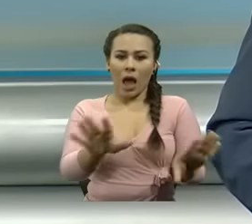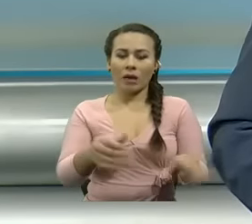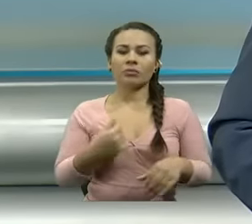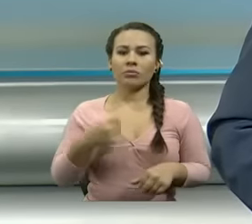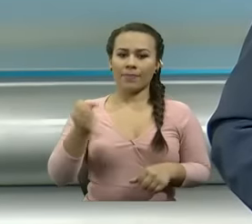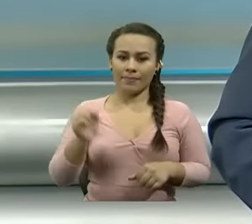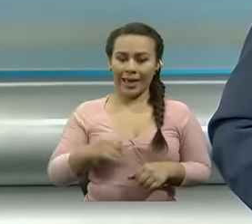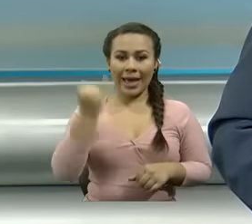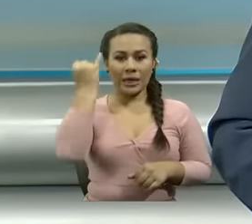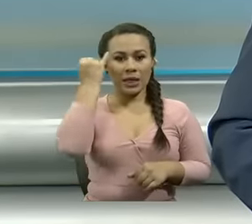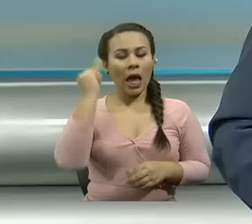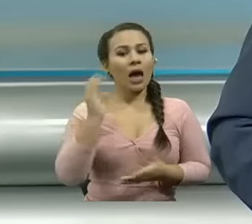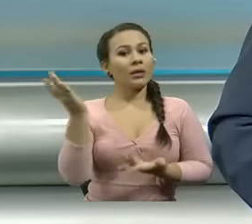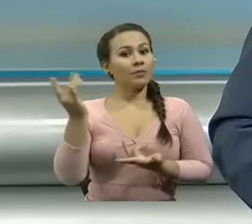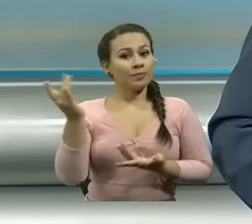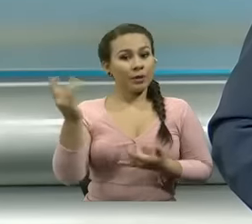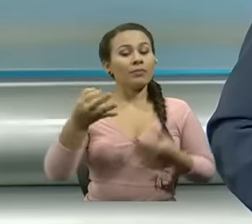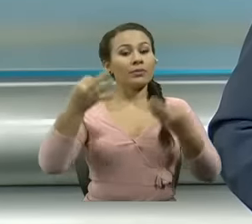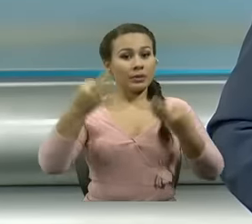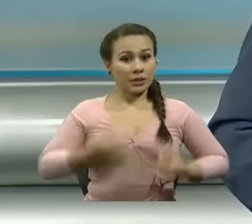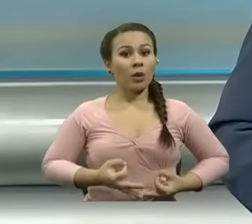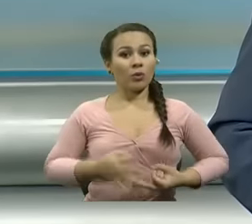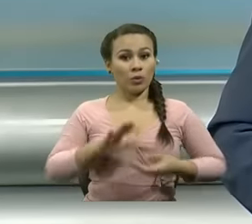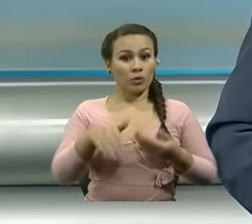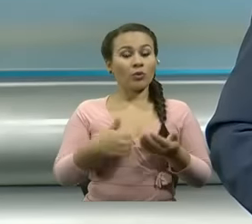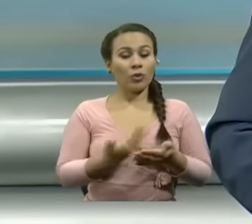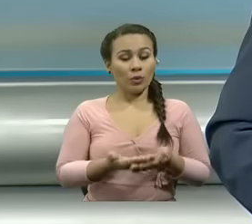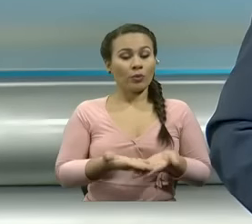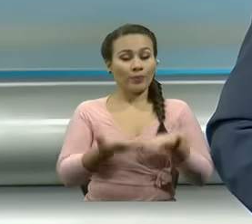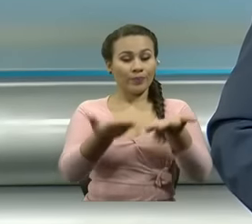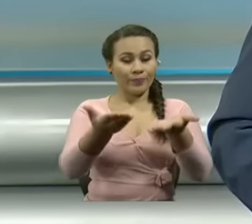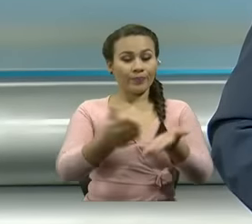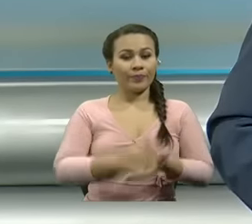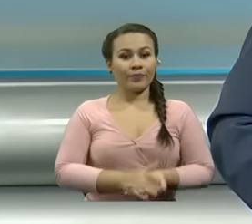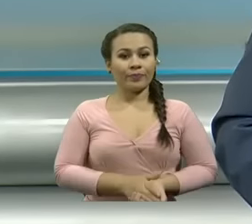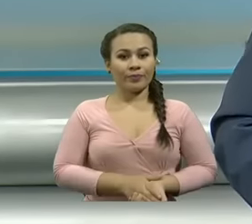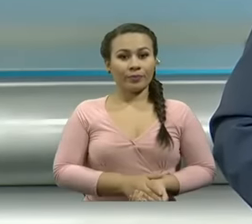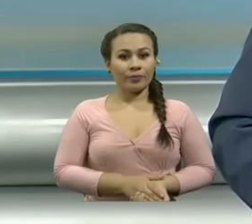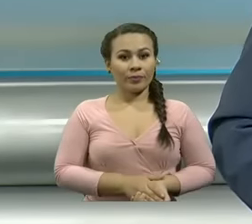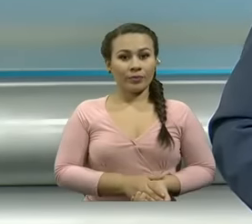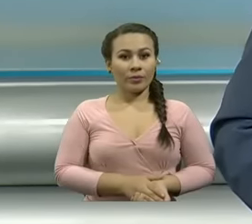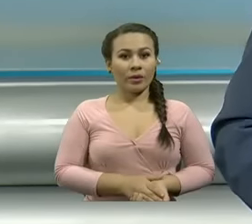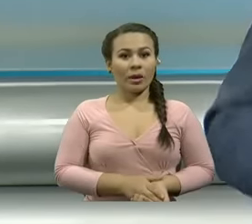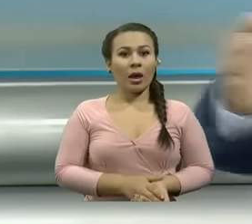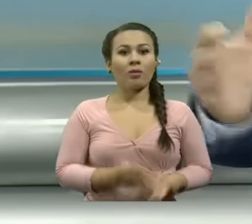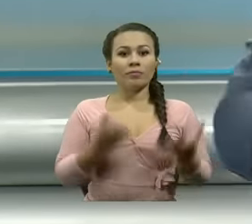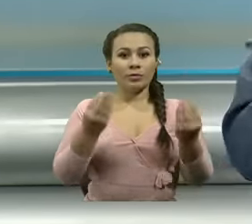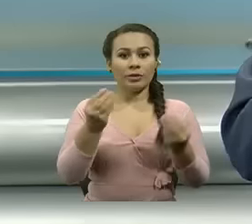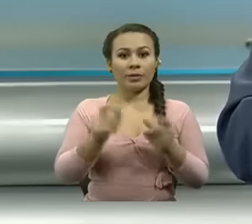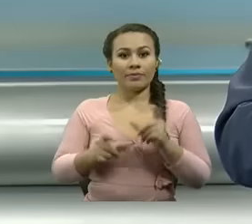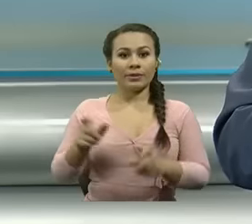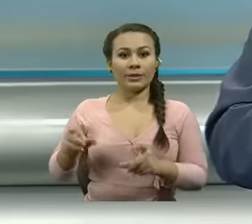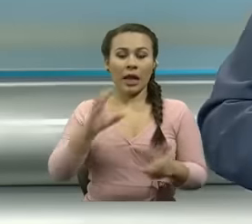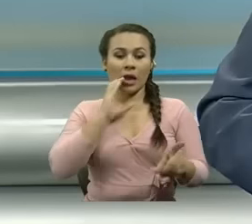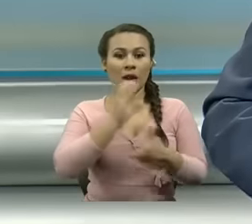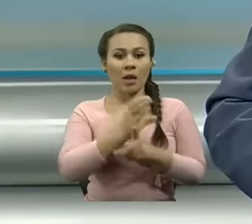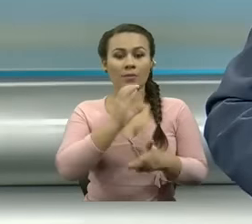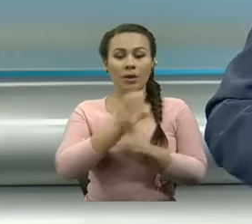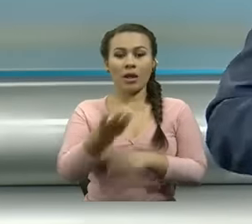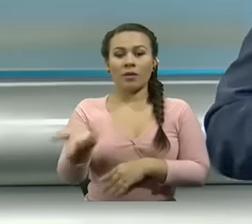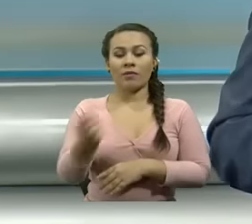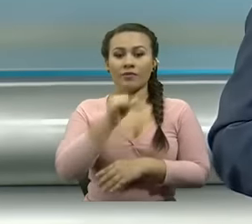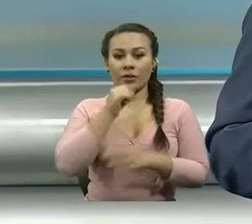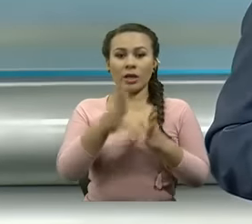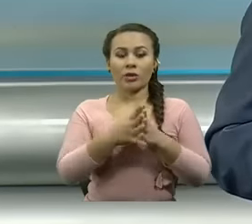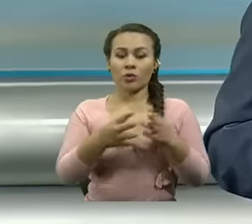y así lo esperamos y seguro estamos que será de esa manera que llegan las quejas analizan el problema y